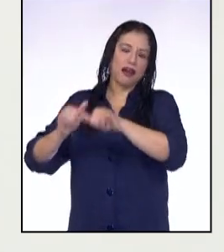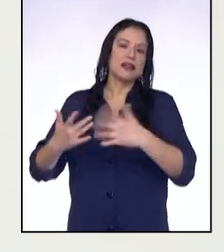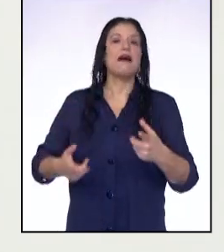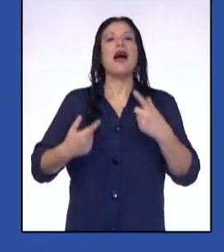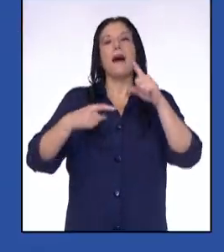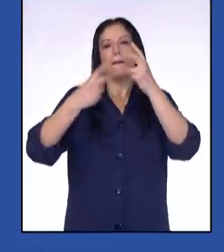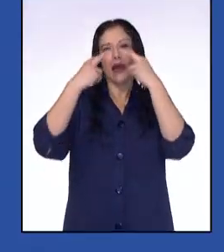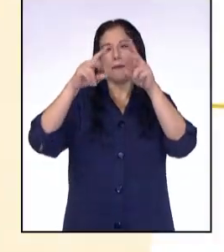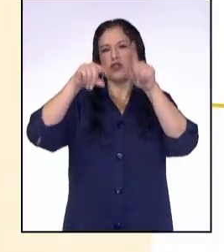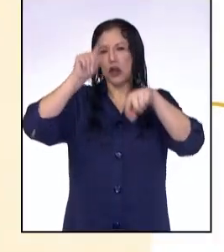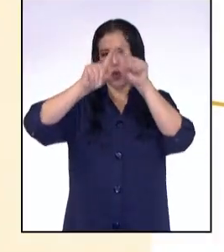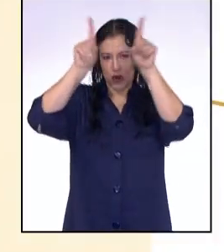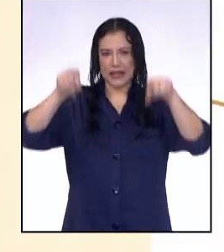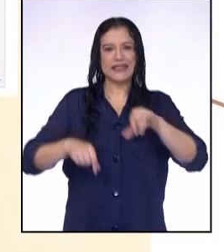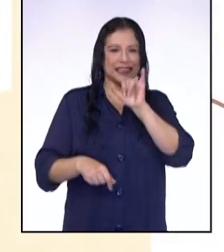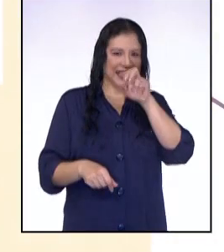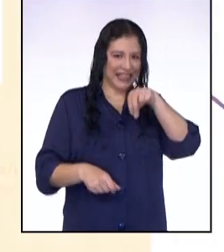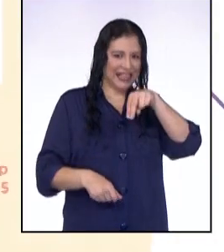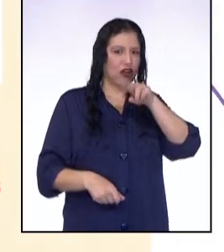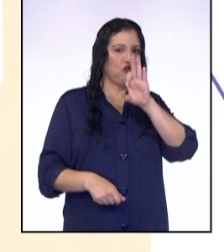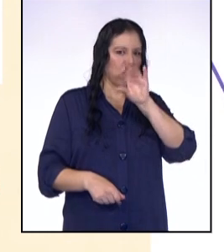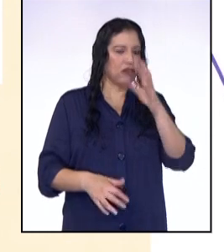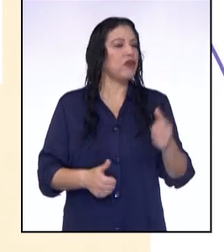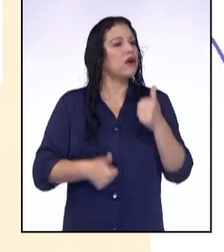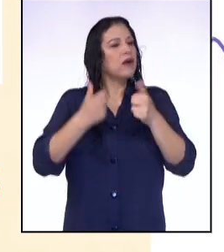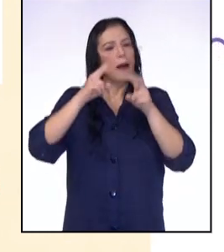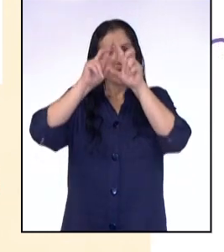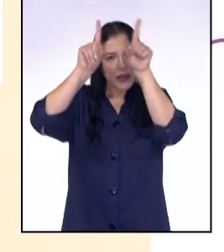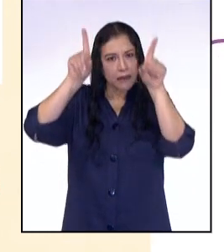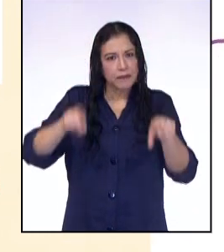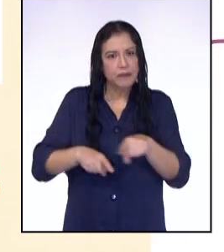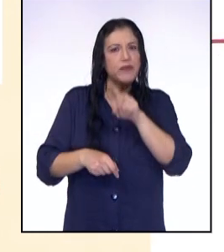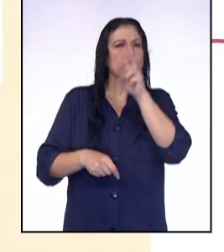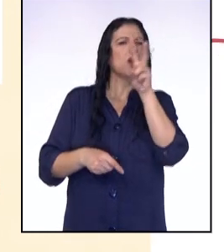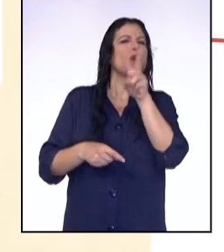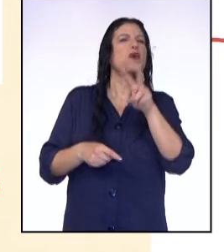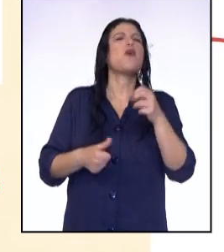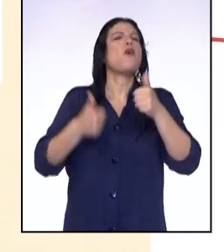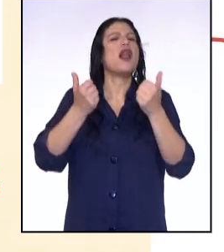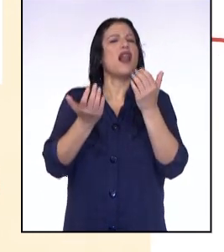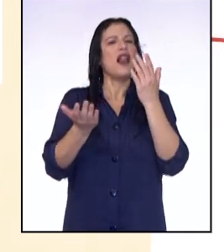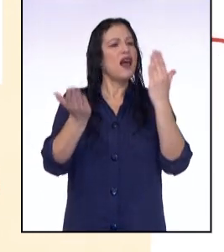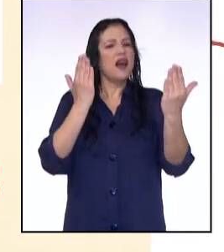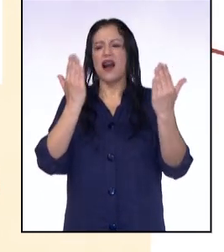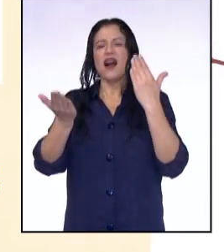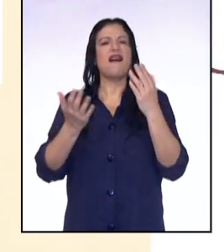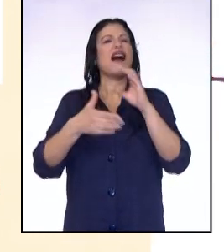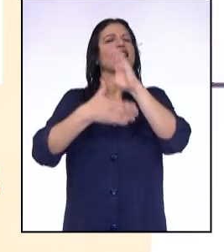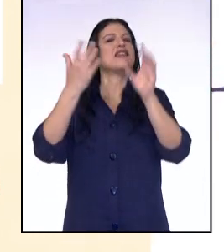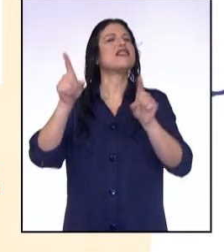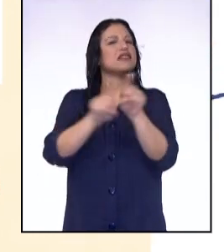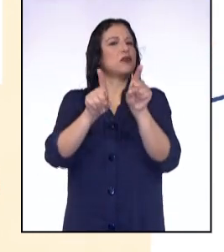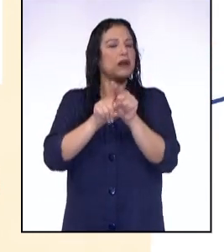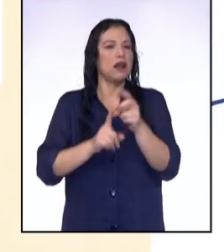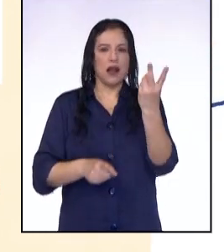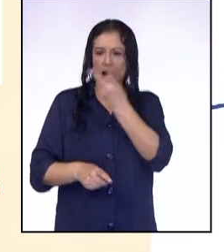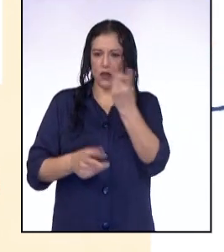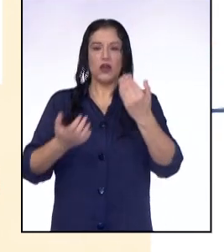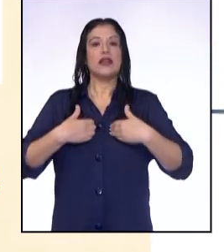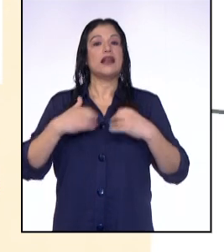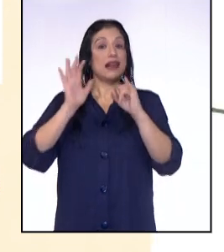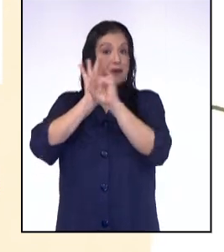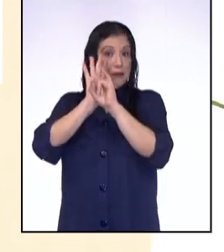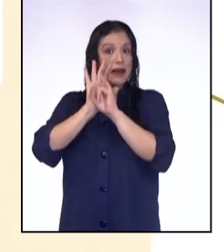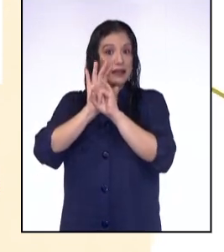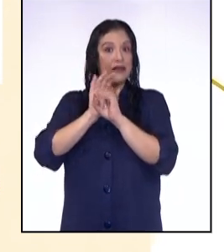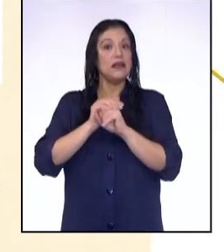infografías. ¿Qué características similares se encuentran en ambas infografías? A ver, ambas cuentan con imágenes y